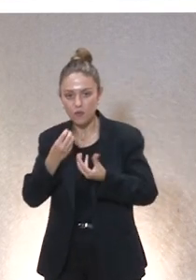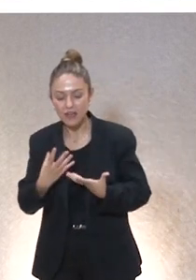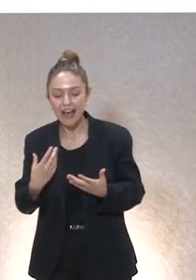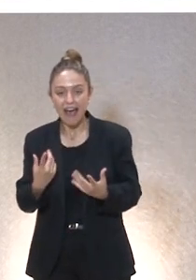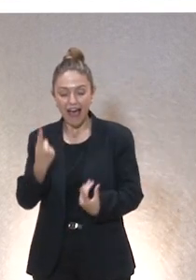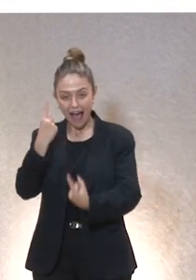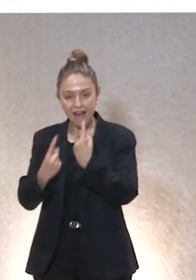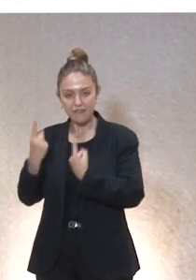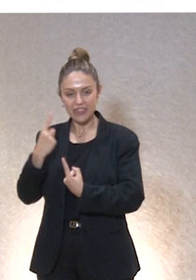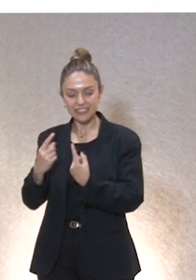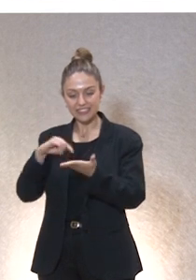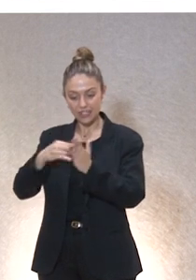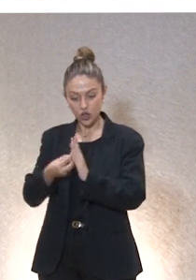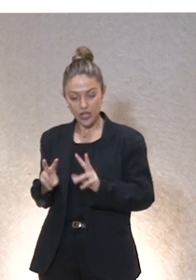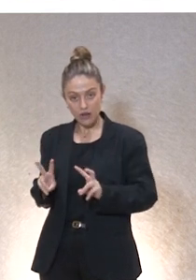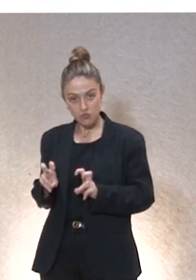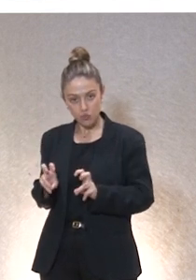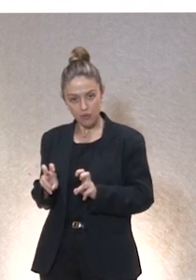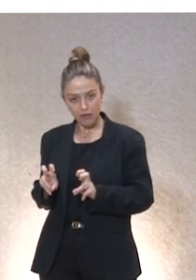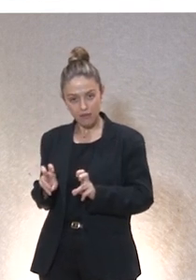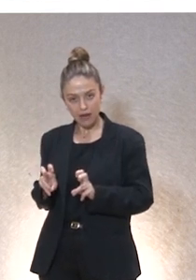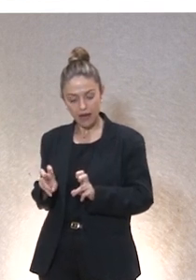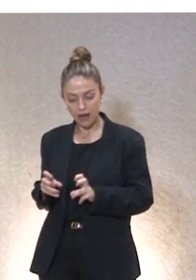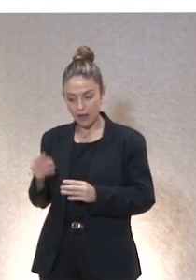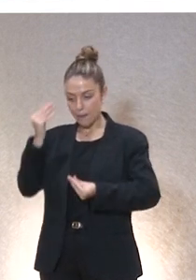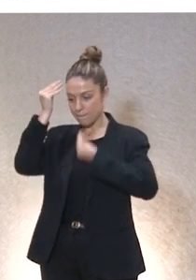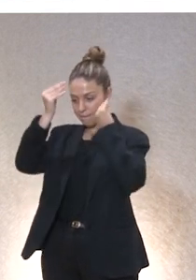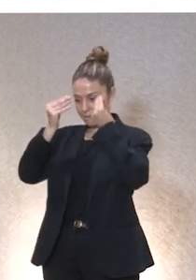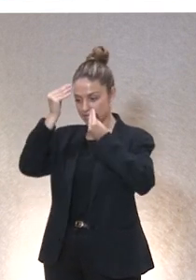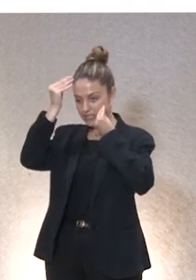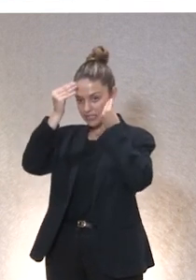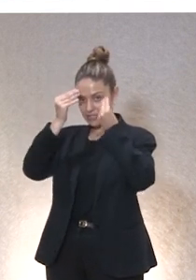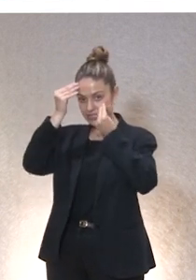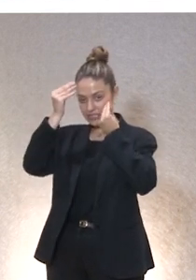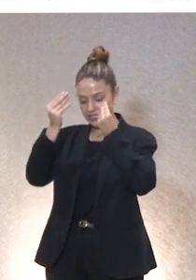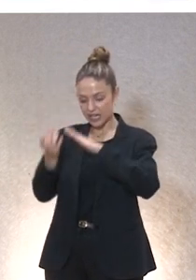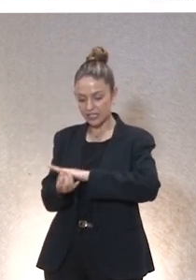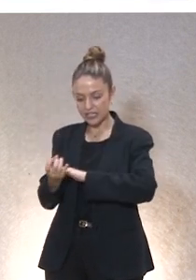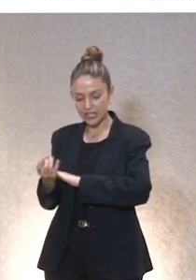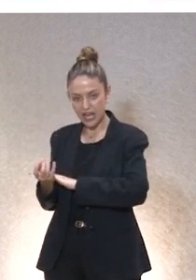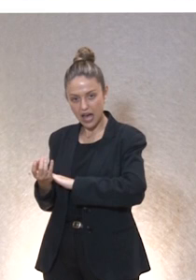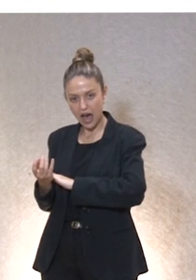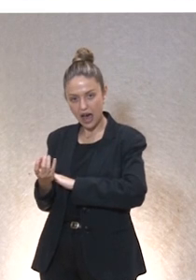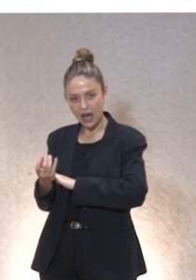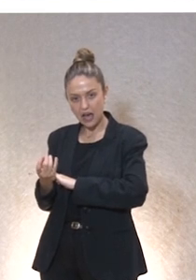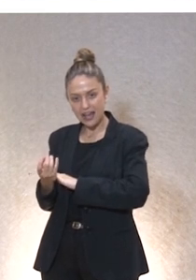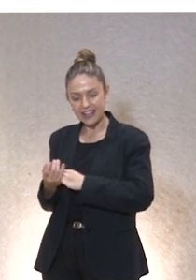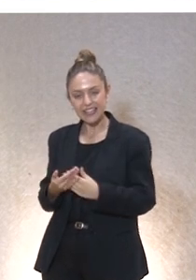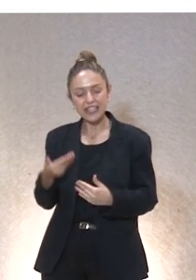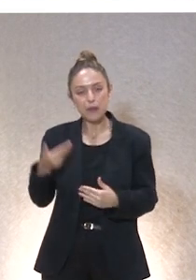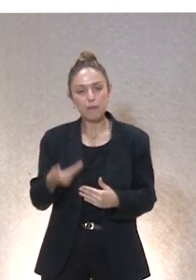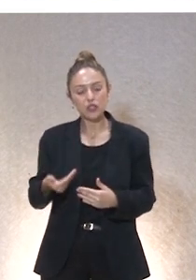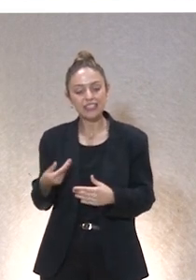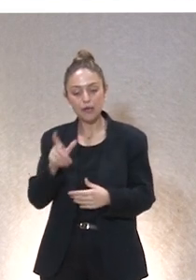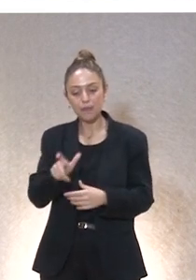tecnologías evitan que nos preguntemos por el tipo de entrañas que estamos generando y nos interesa que nuestros cuidadores